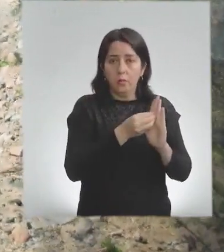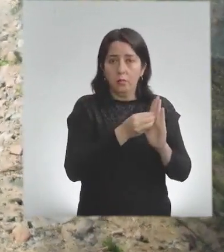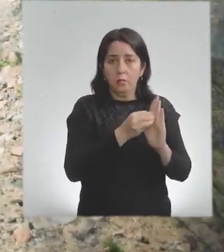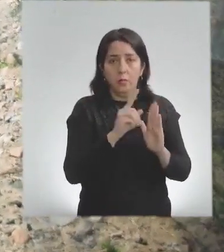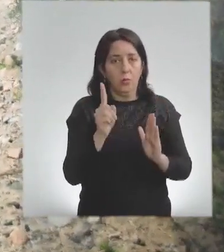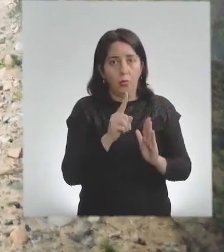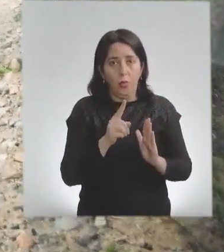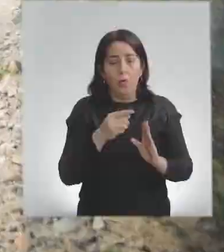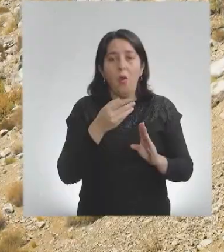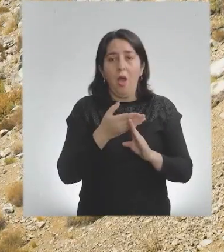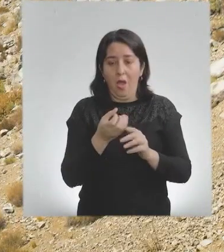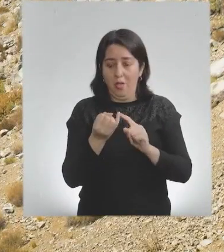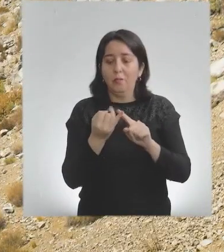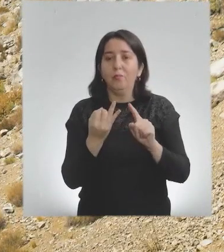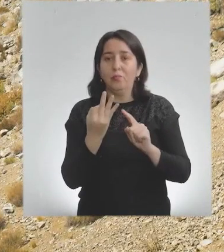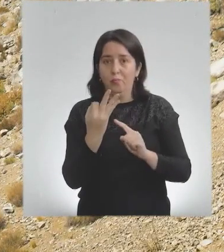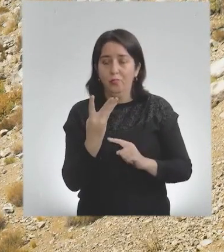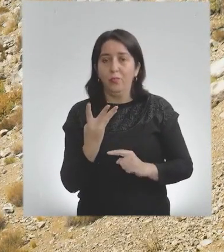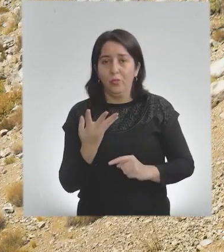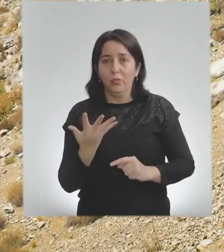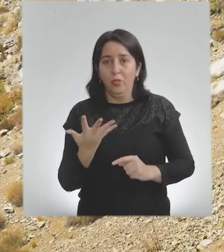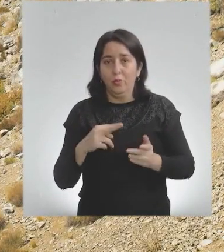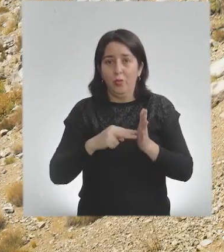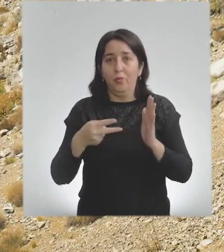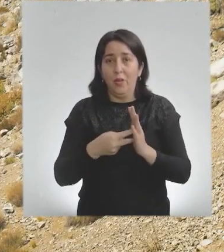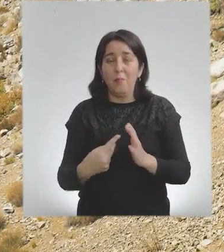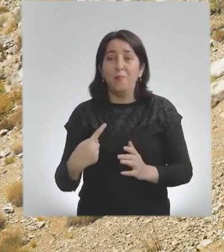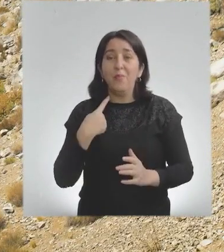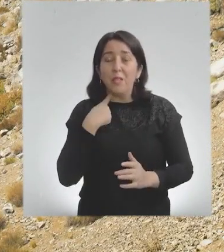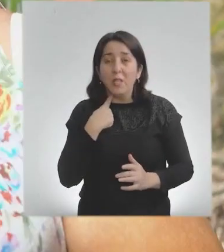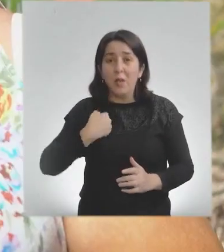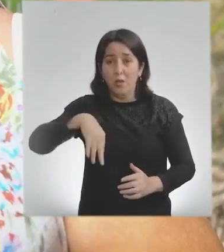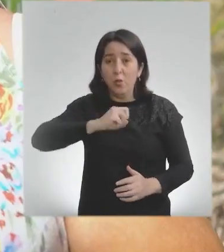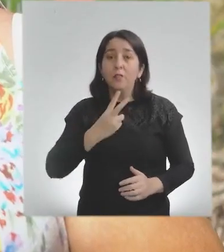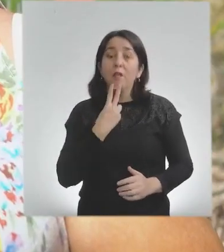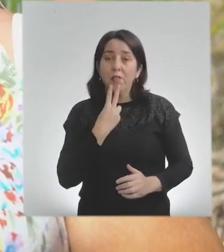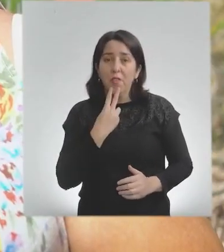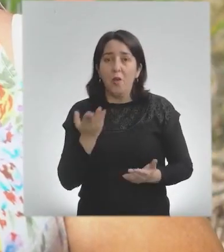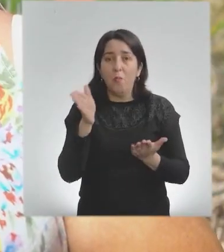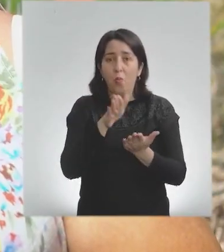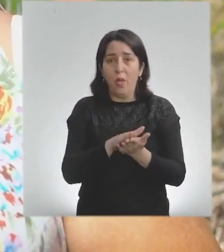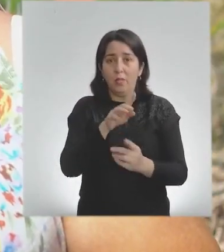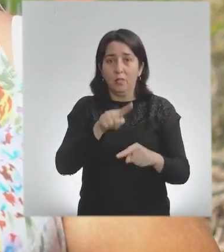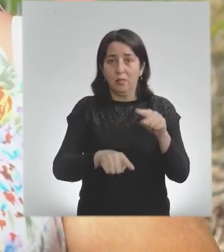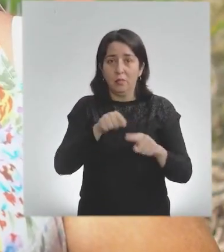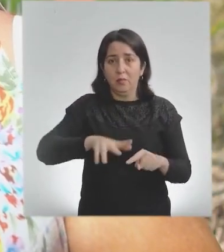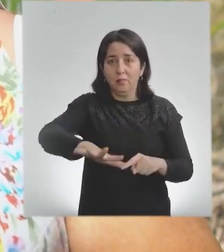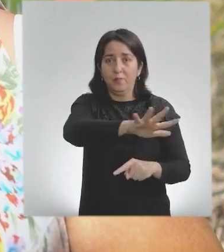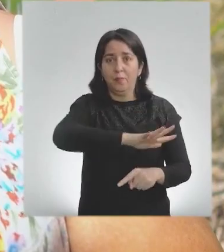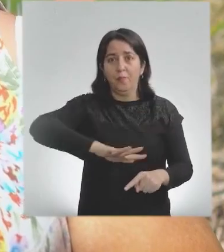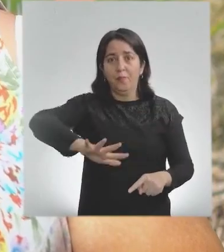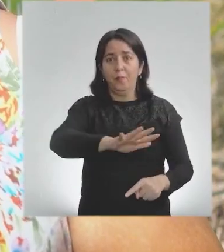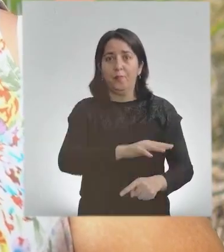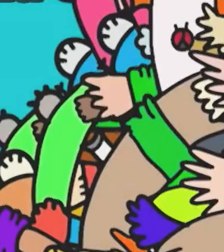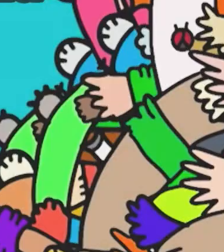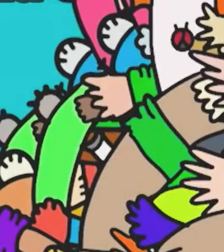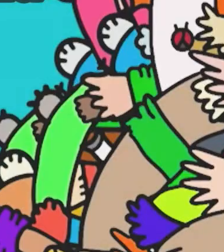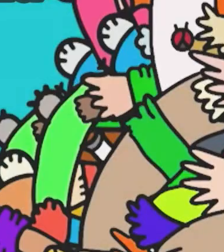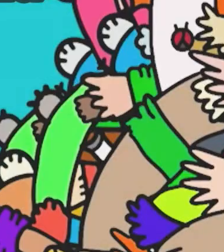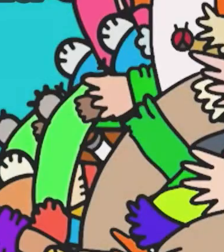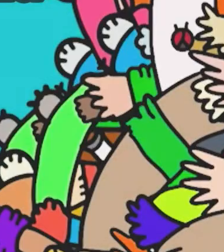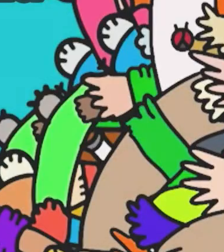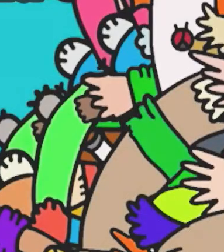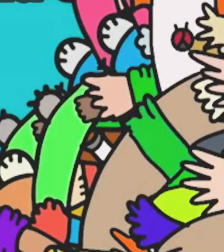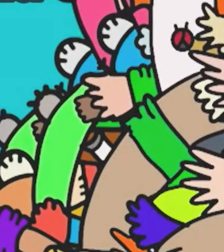parece que fuera uno más, pero es mucho más allá. Es un conflicto que afecta directamente nuestra vida, es la muerte del país.